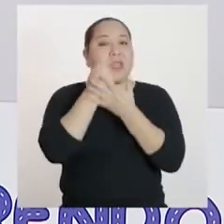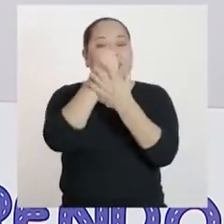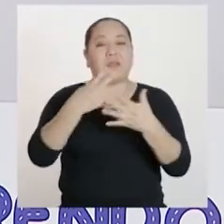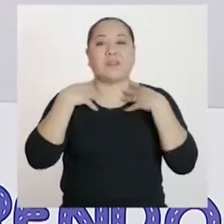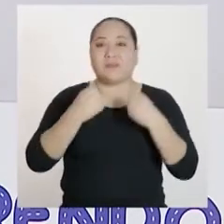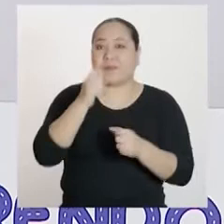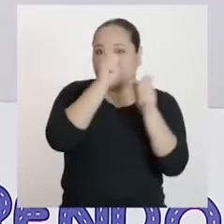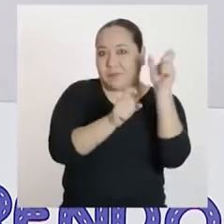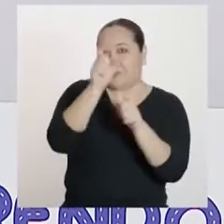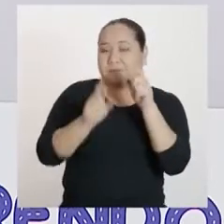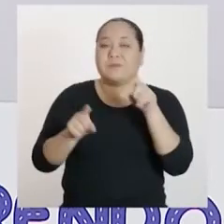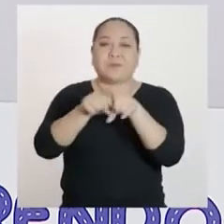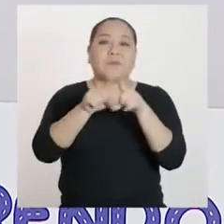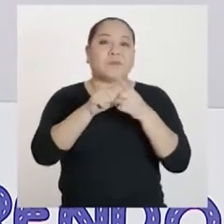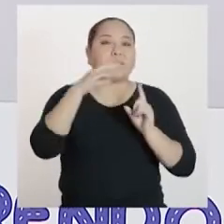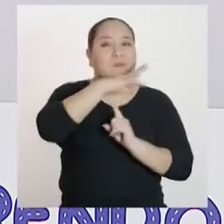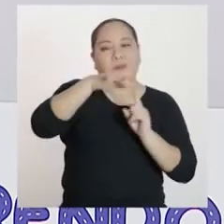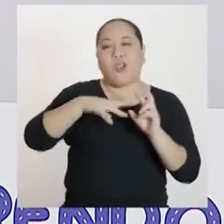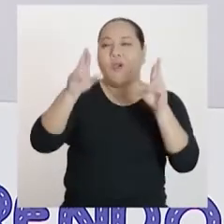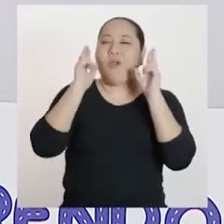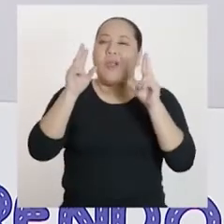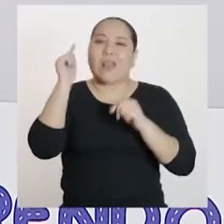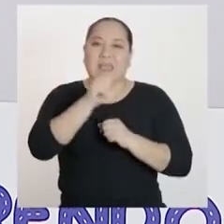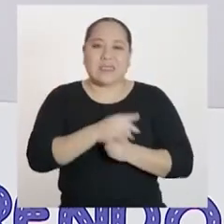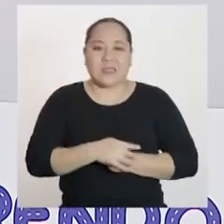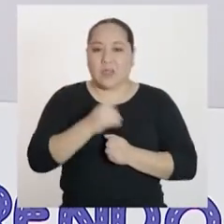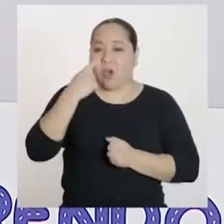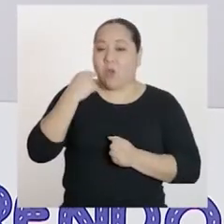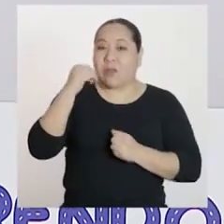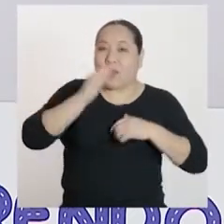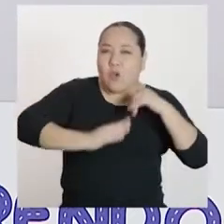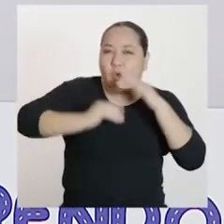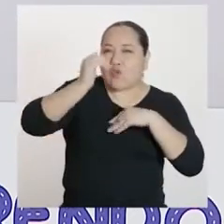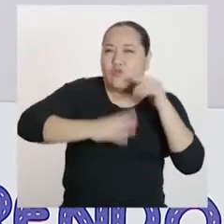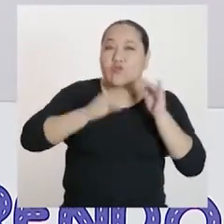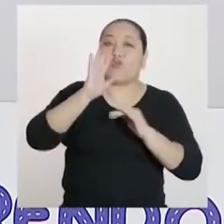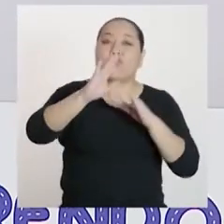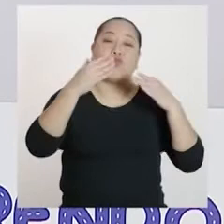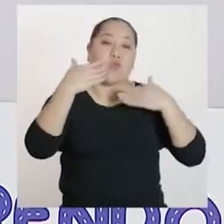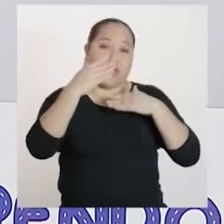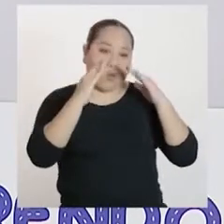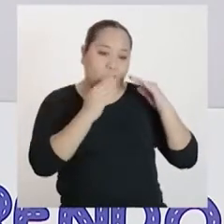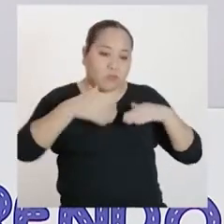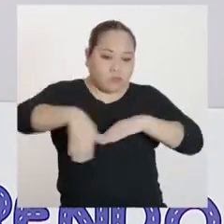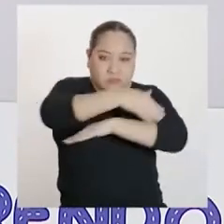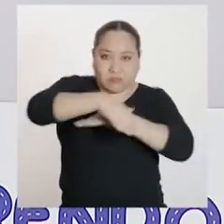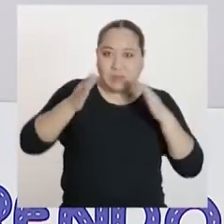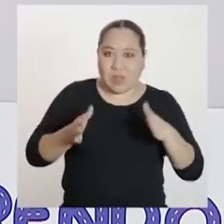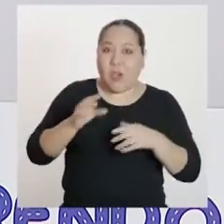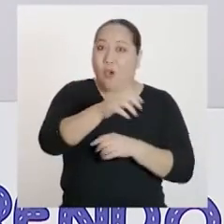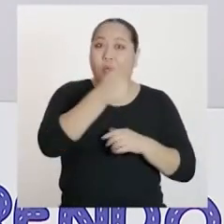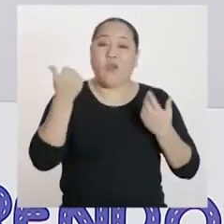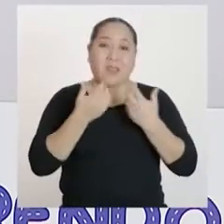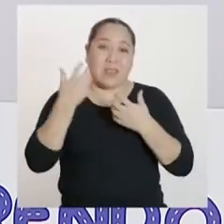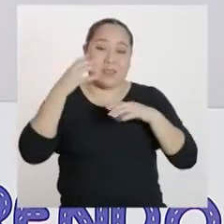de la población y el ambiente. Ojalá que este señor que está levantando el edificio en su cuadra, así como otras constructoras, se